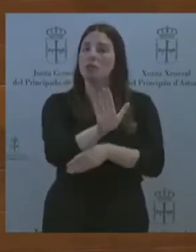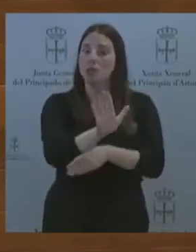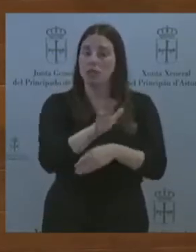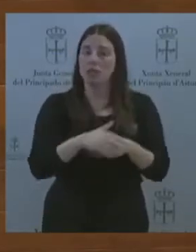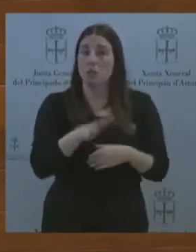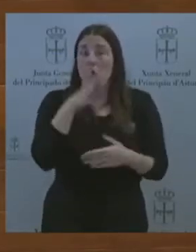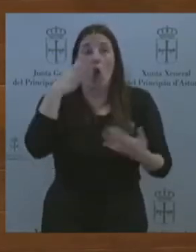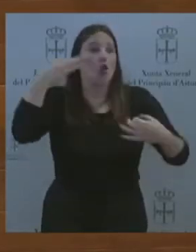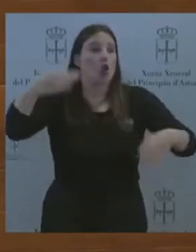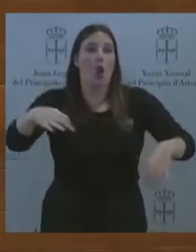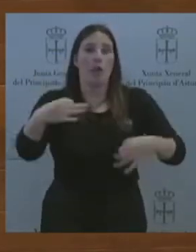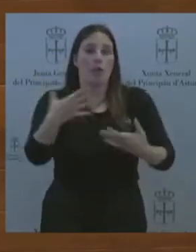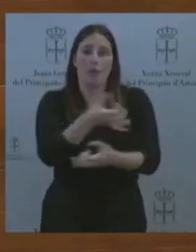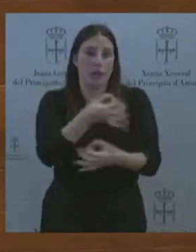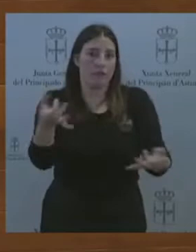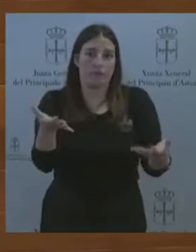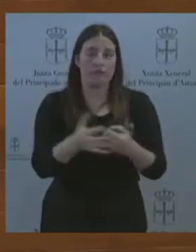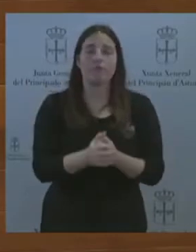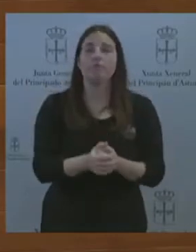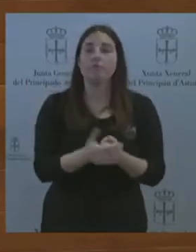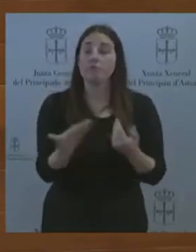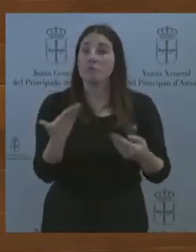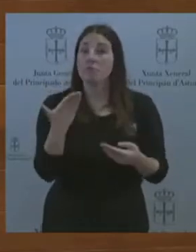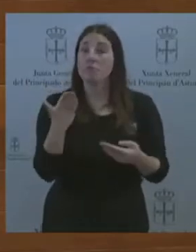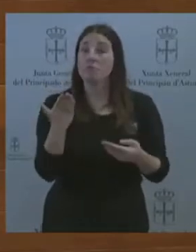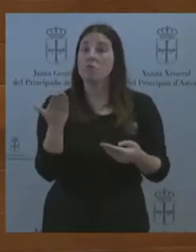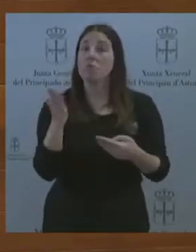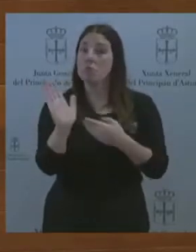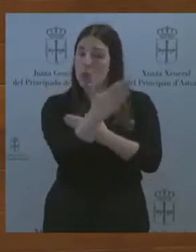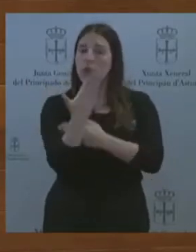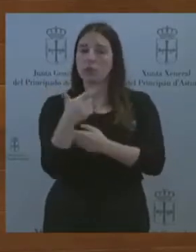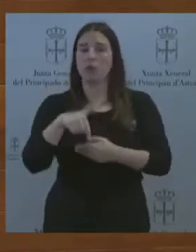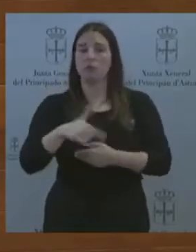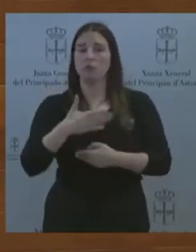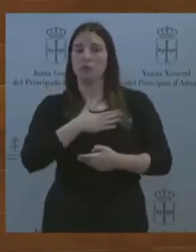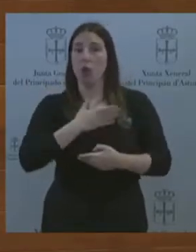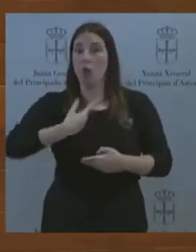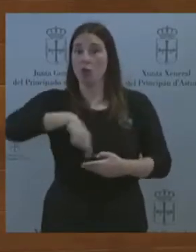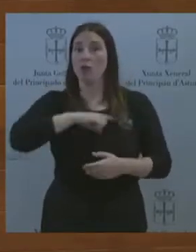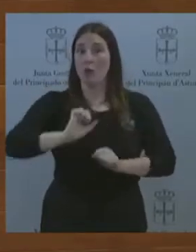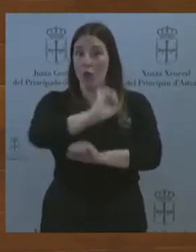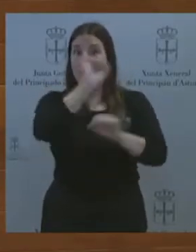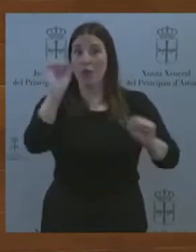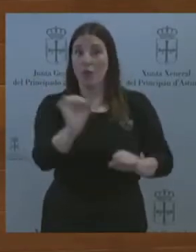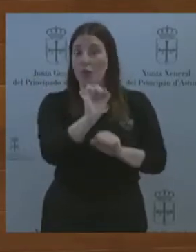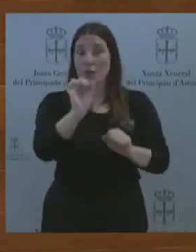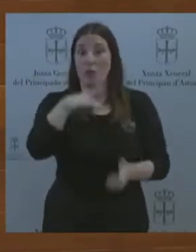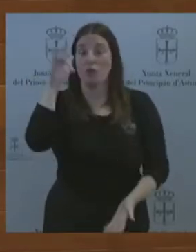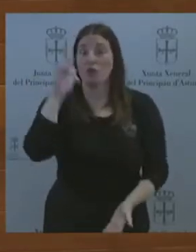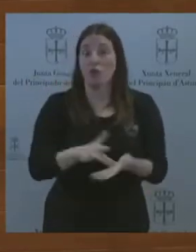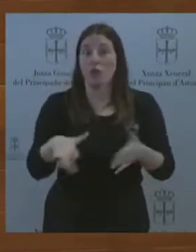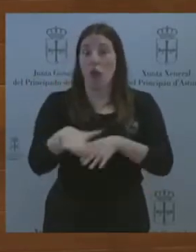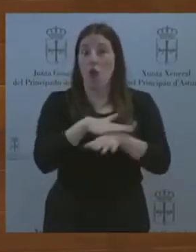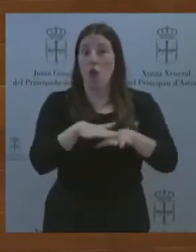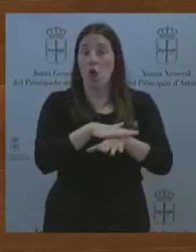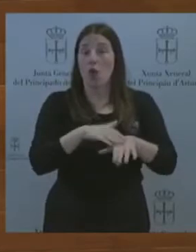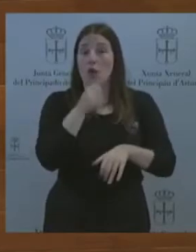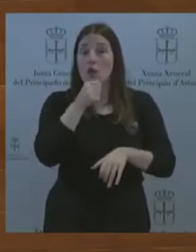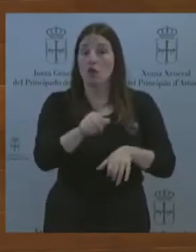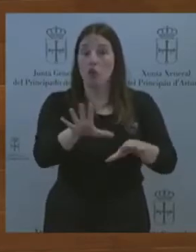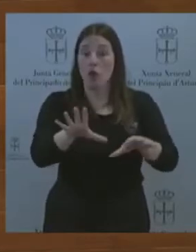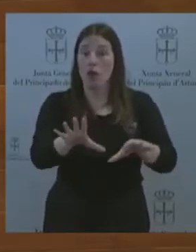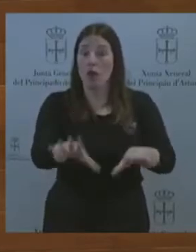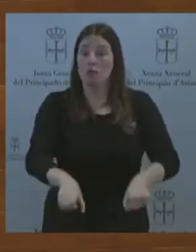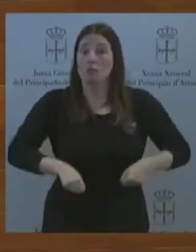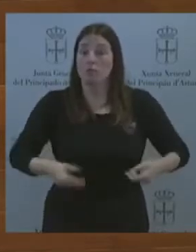han sido defendidas por nuestro grupo parlamentario desde el inicio de la legislatura. La defensa de la escuela concertada, la lucha por la igualdad